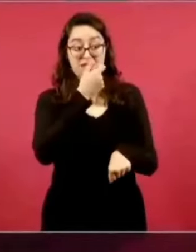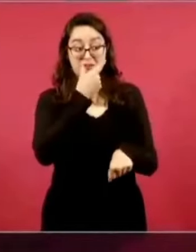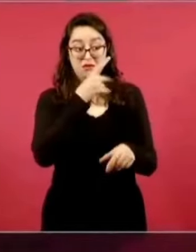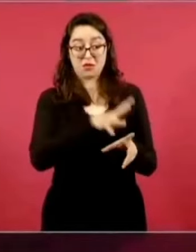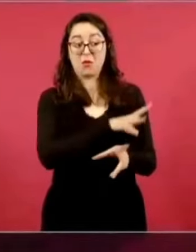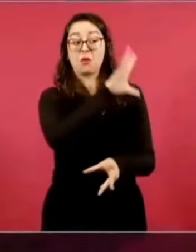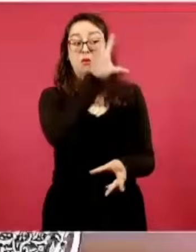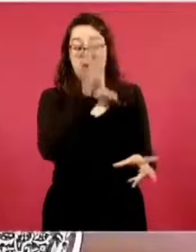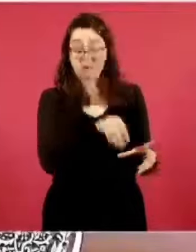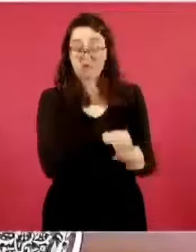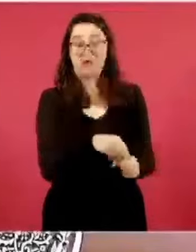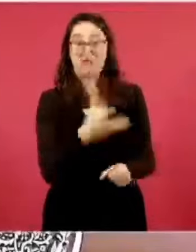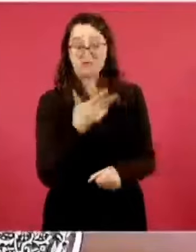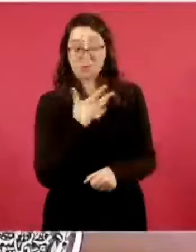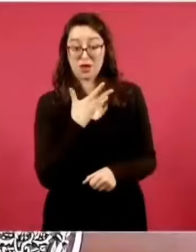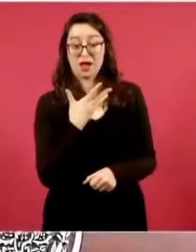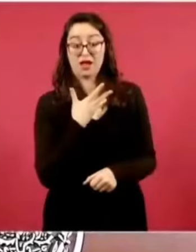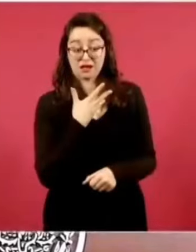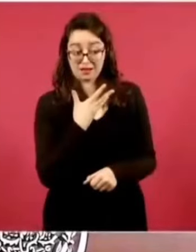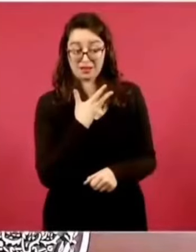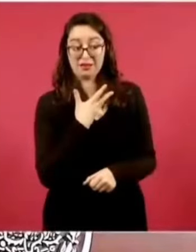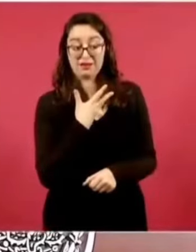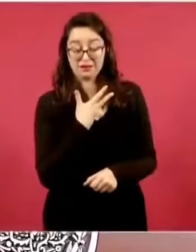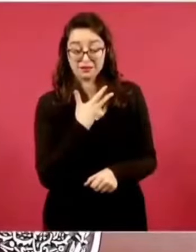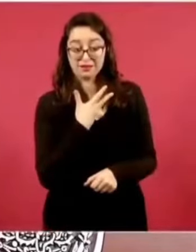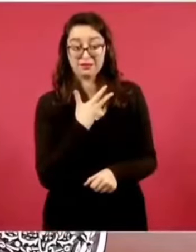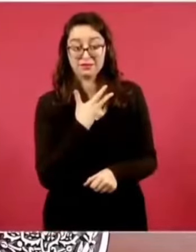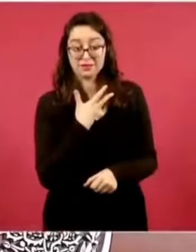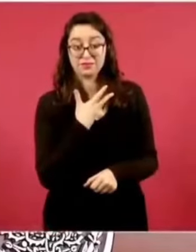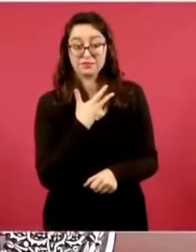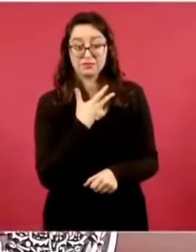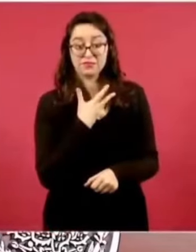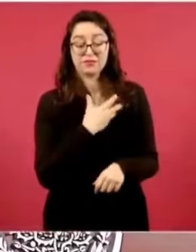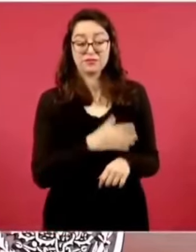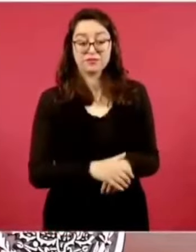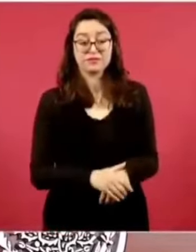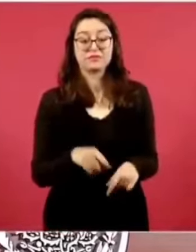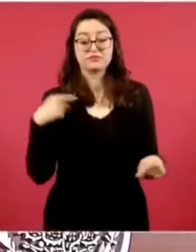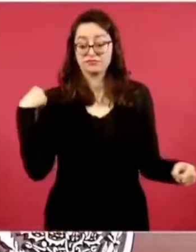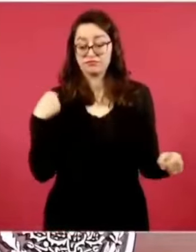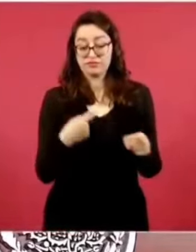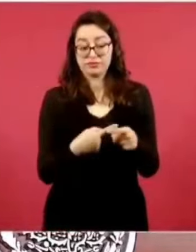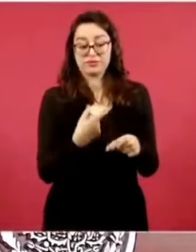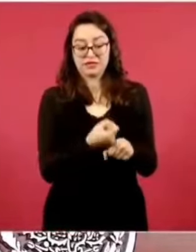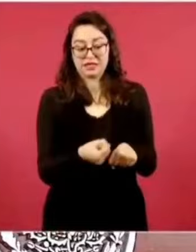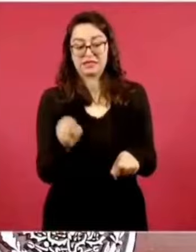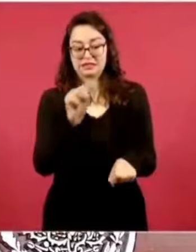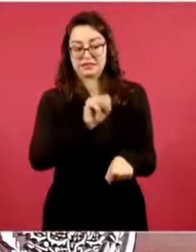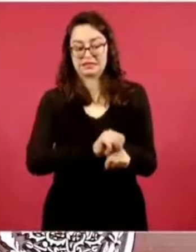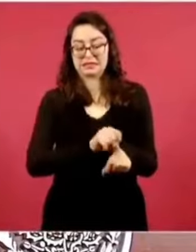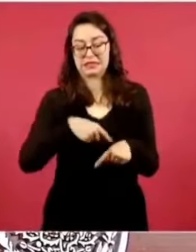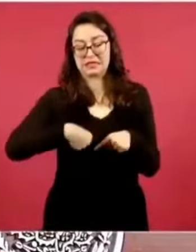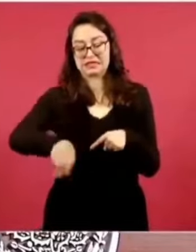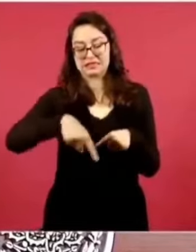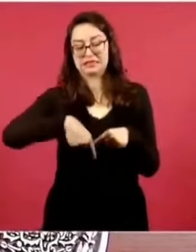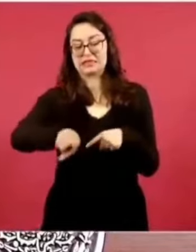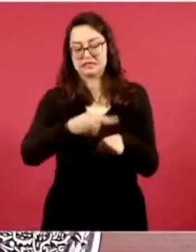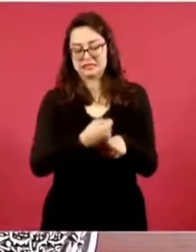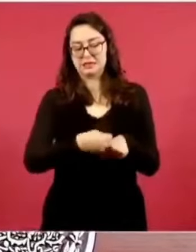En esta semana van a estar con nosotros los